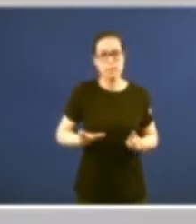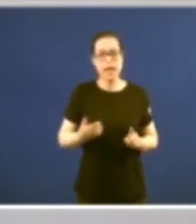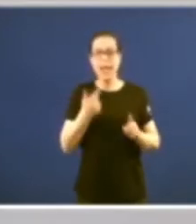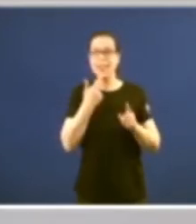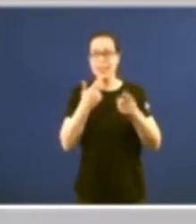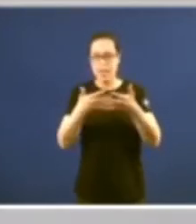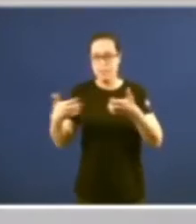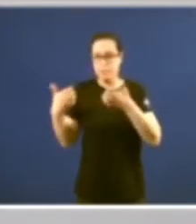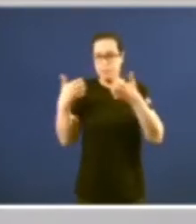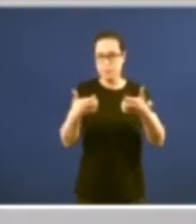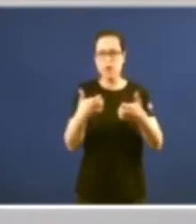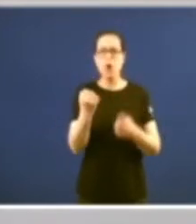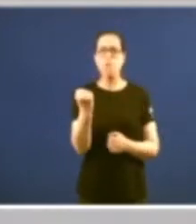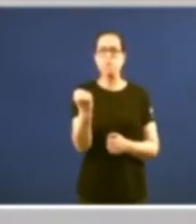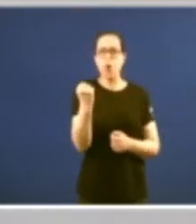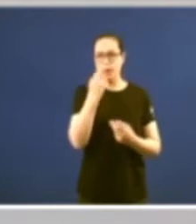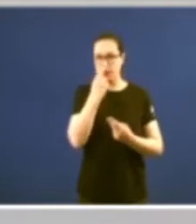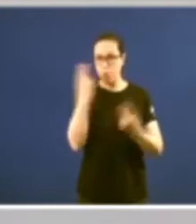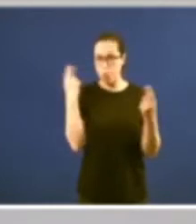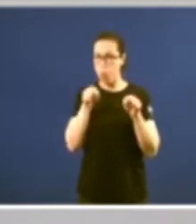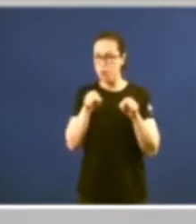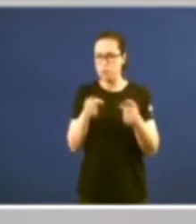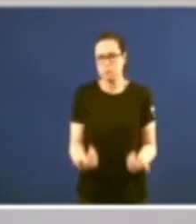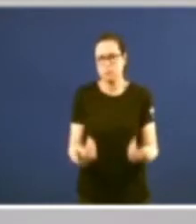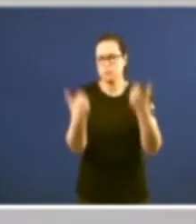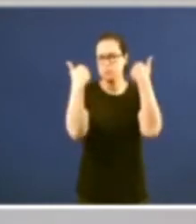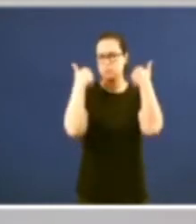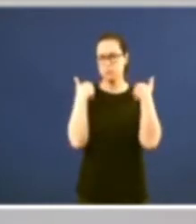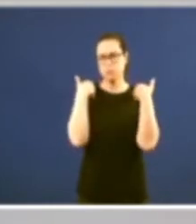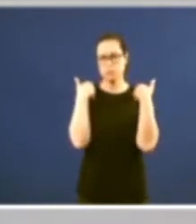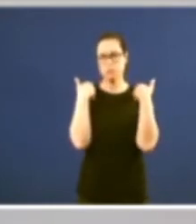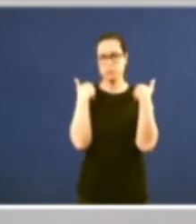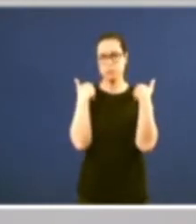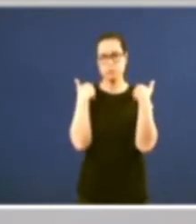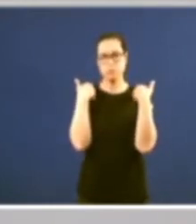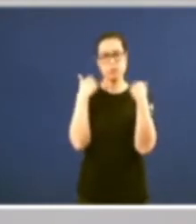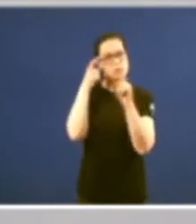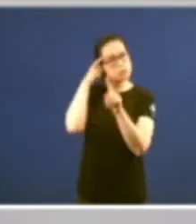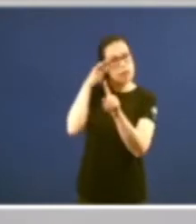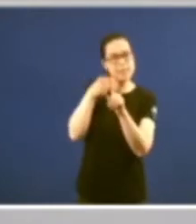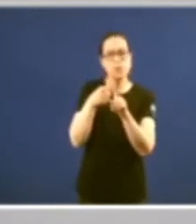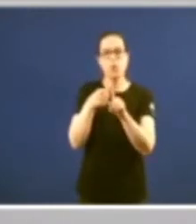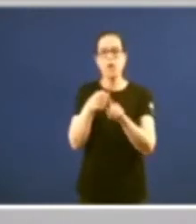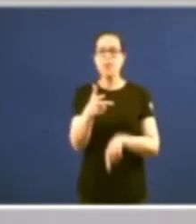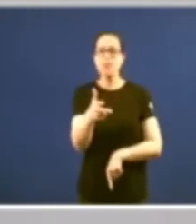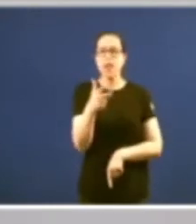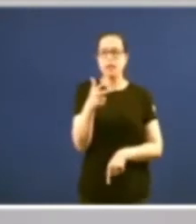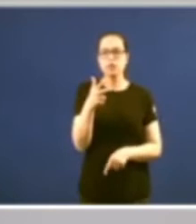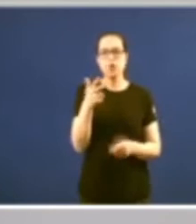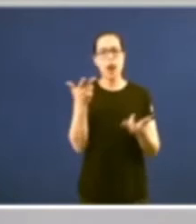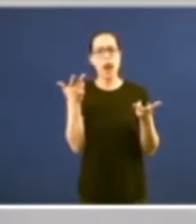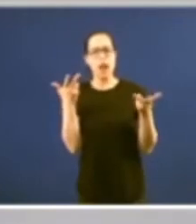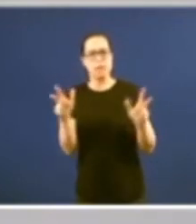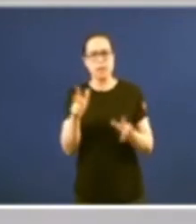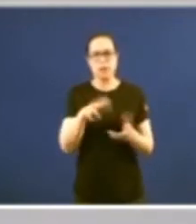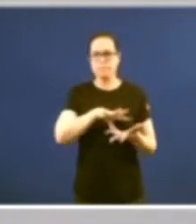poderes públicos promoverán las condiciones para que los derechos y las libertades sean reales y efectivas